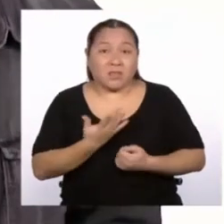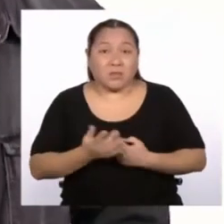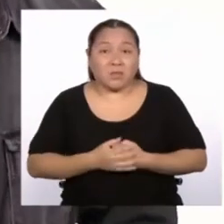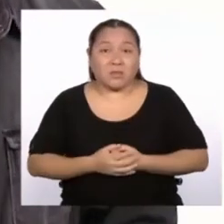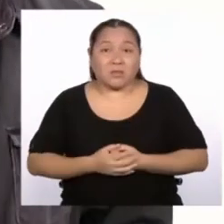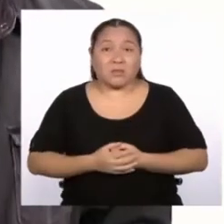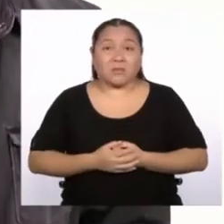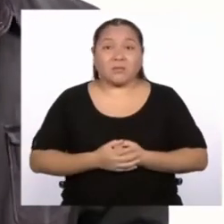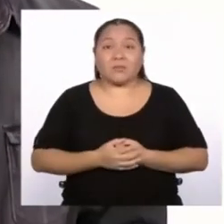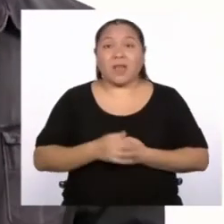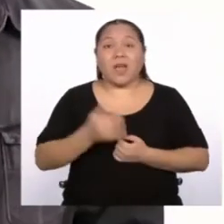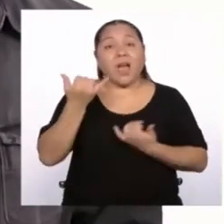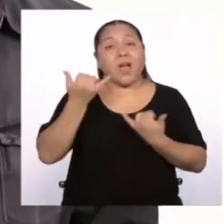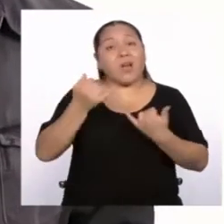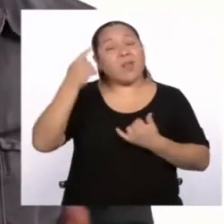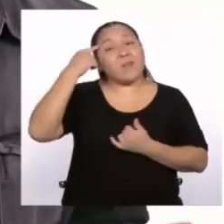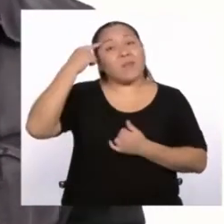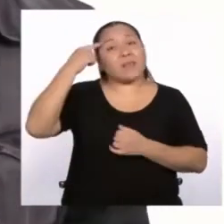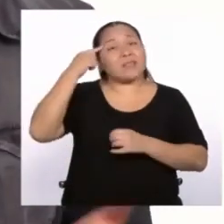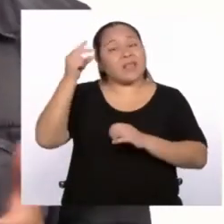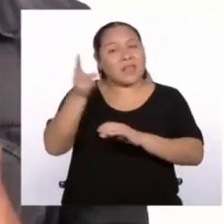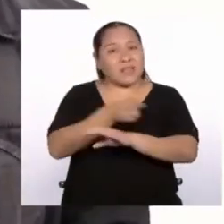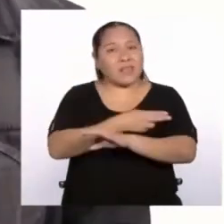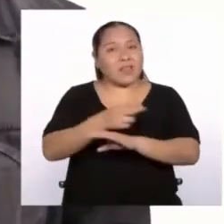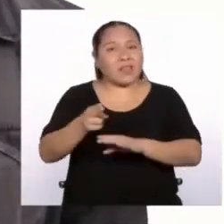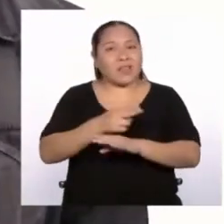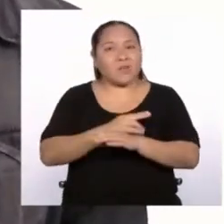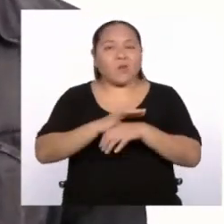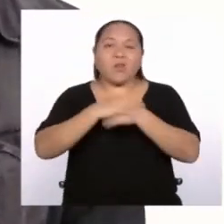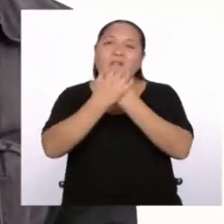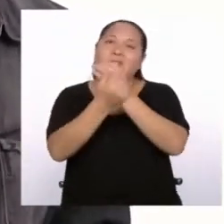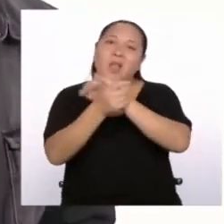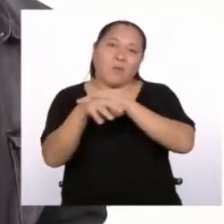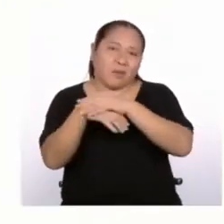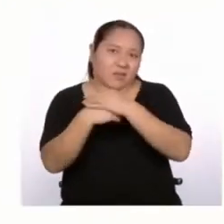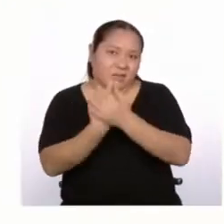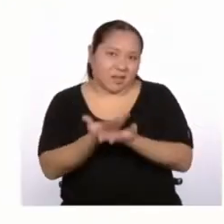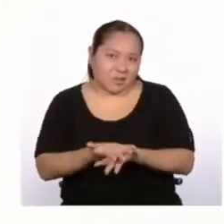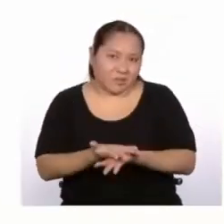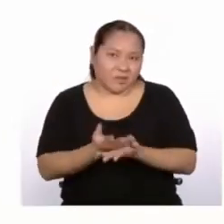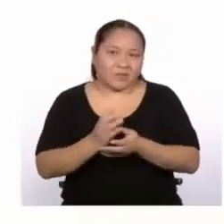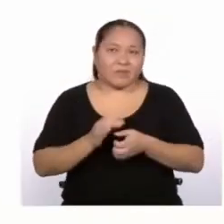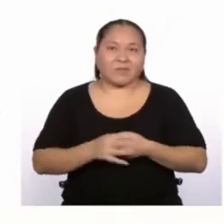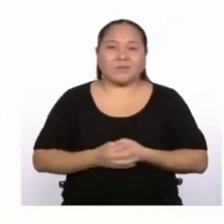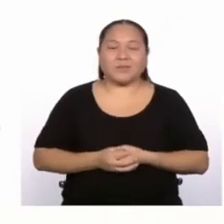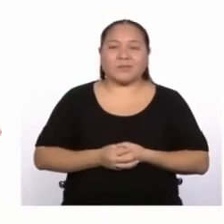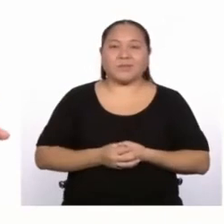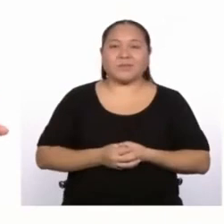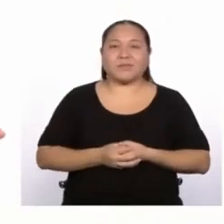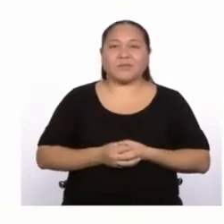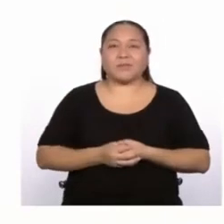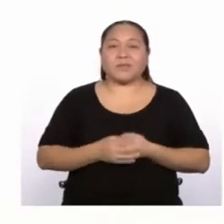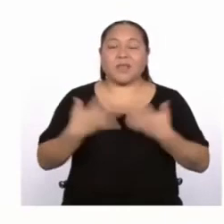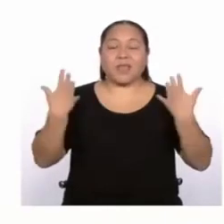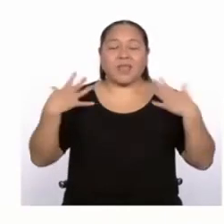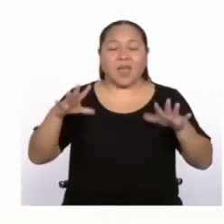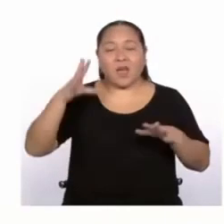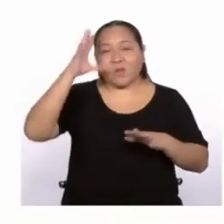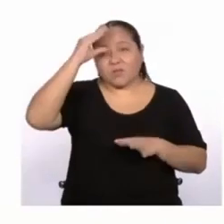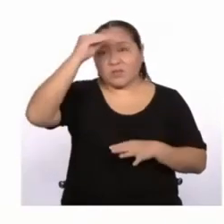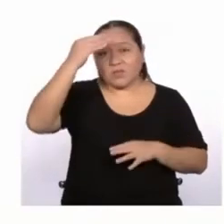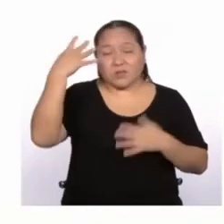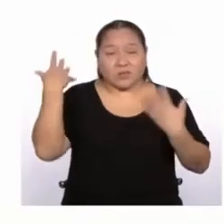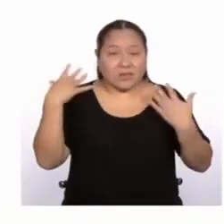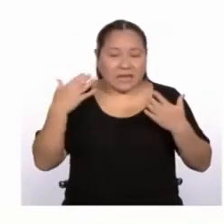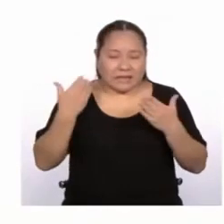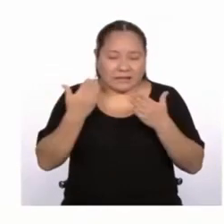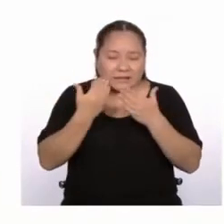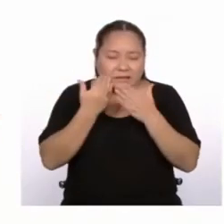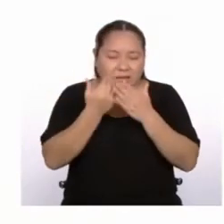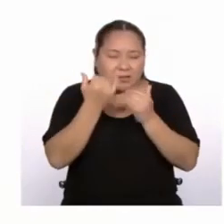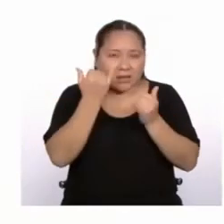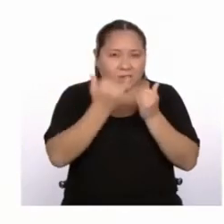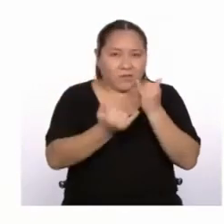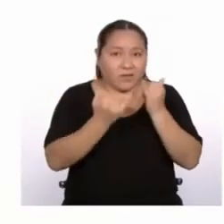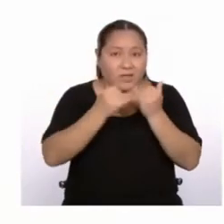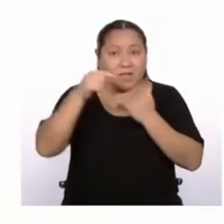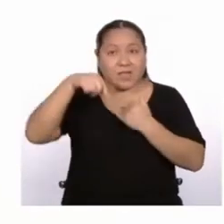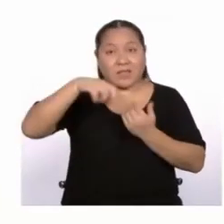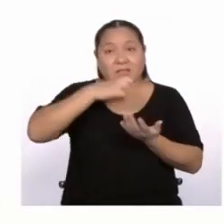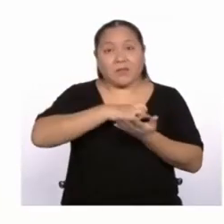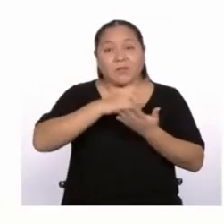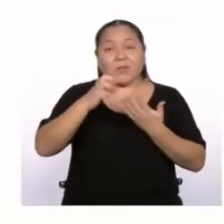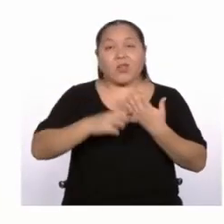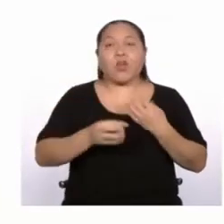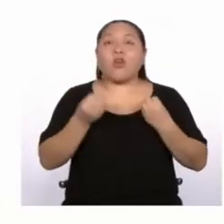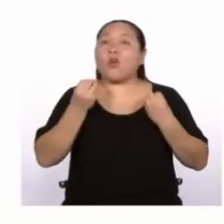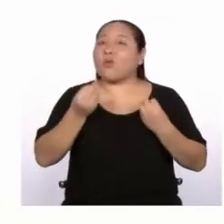Así que a pensar en el himno y a lavarse las manos. Bueno chicas y chicos, ya estamos llegando al final del programa.